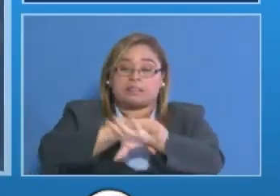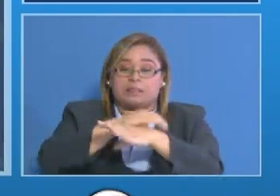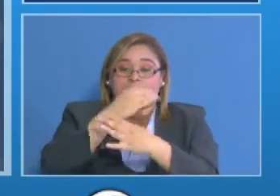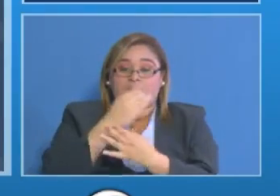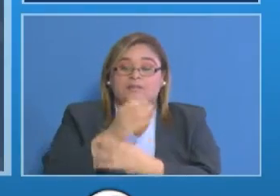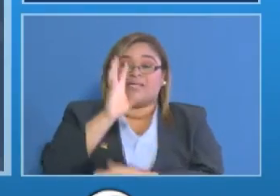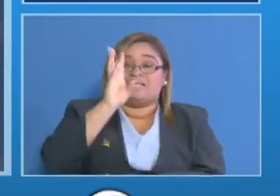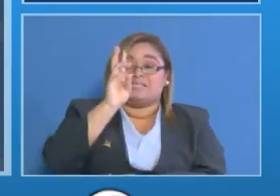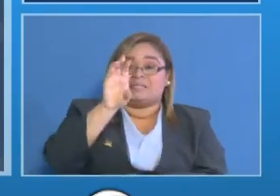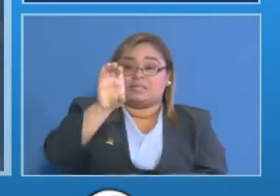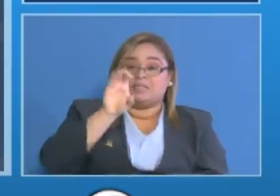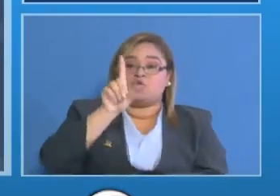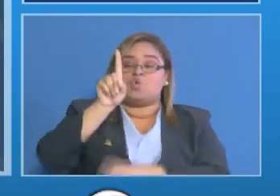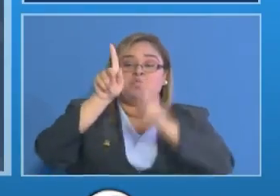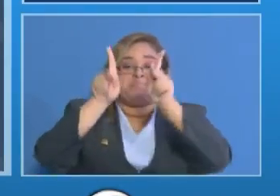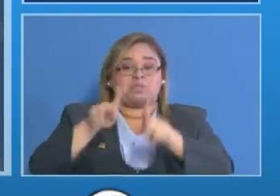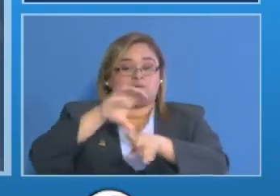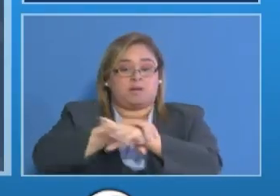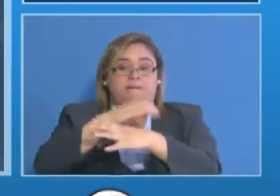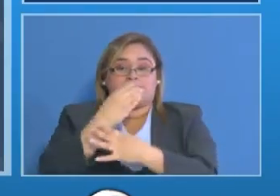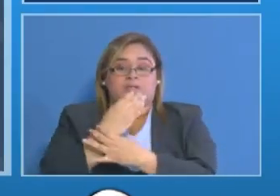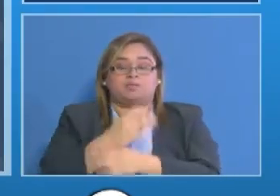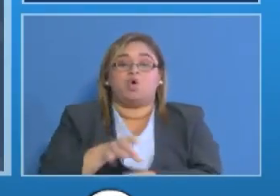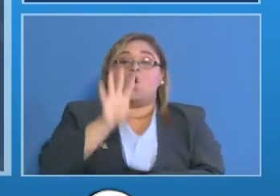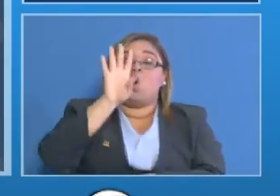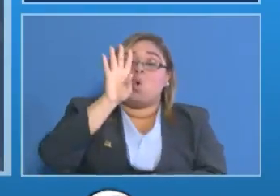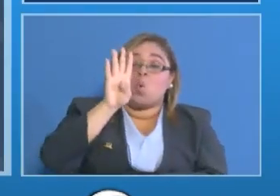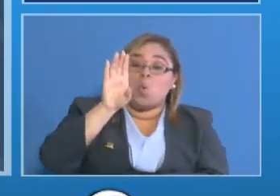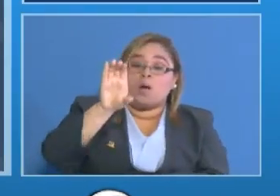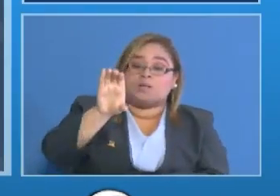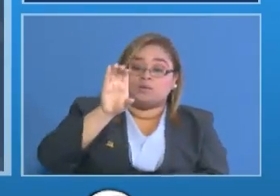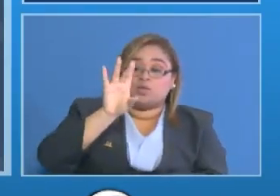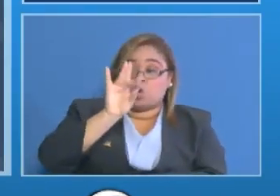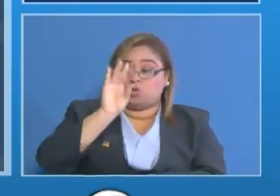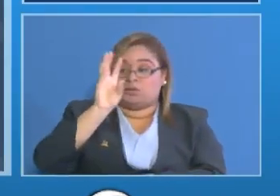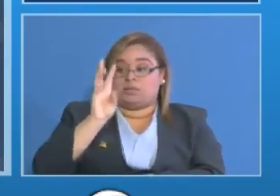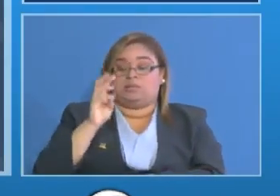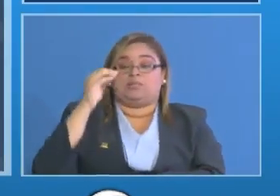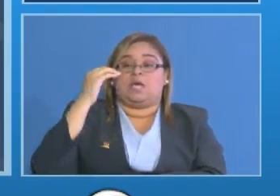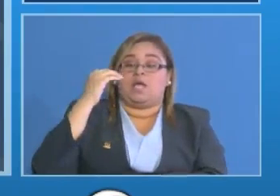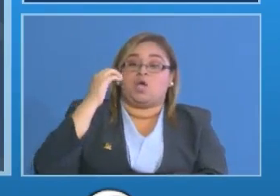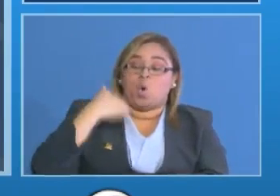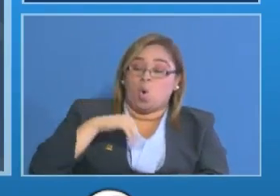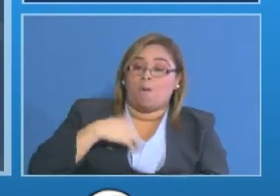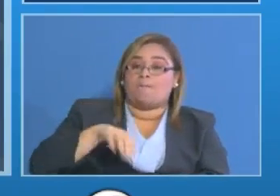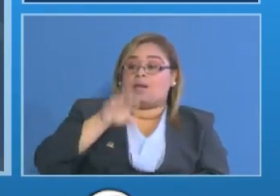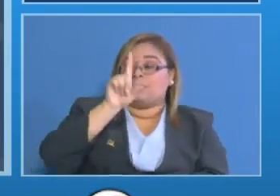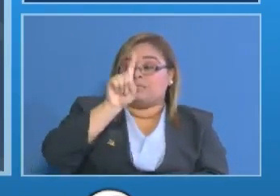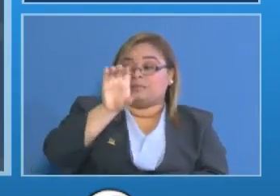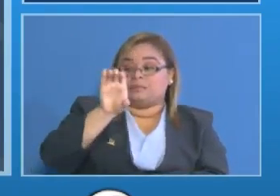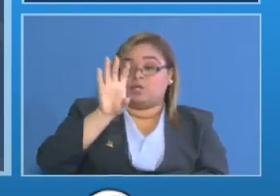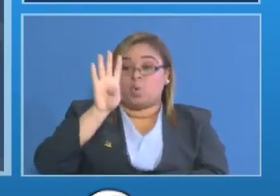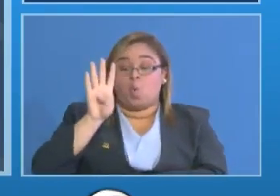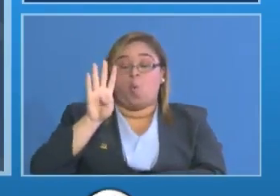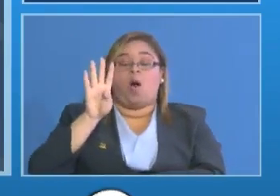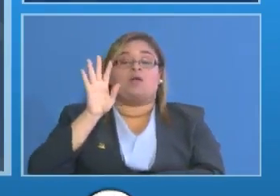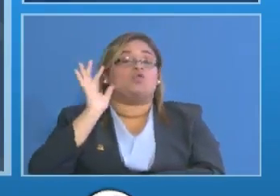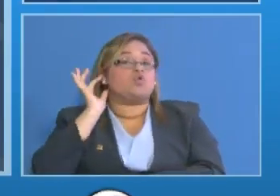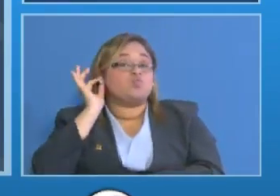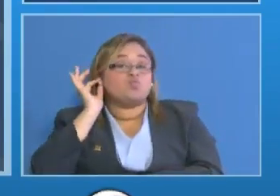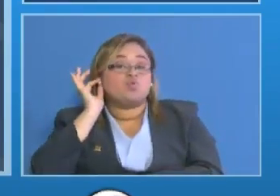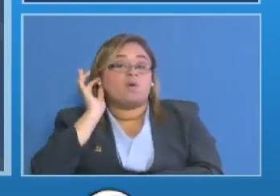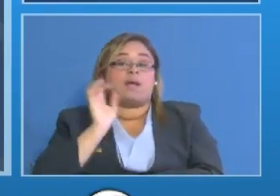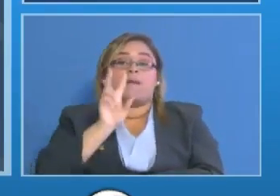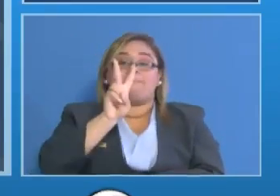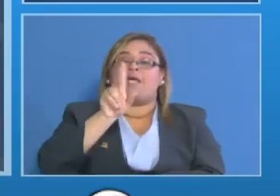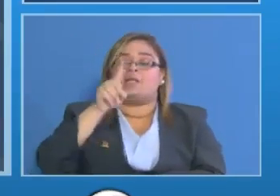personas 476 masculinos 104 femeninas y 21 menores de edad